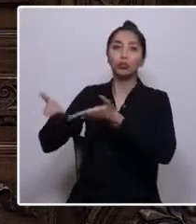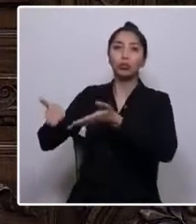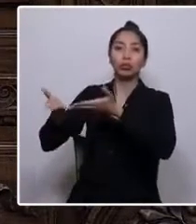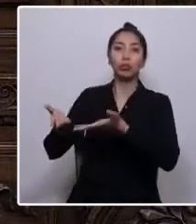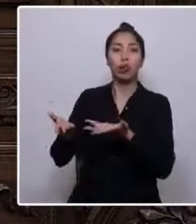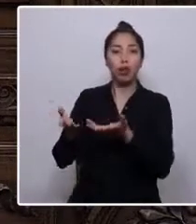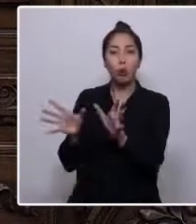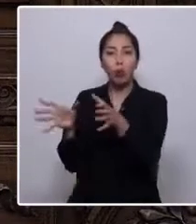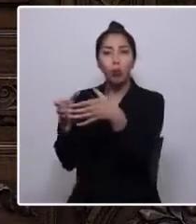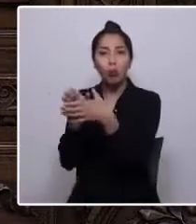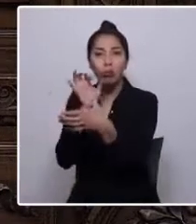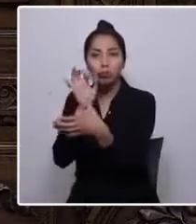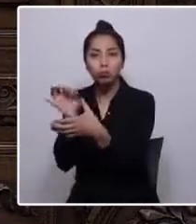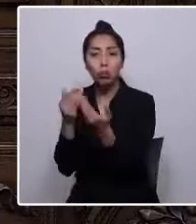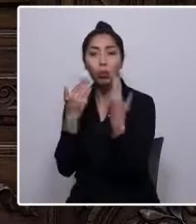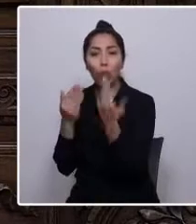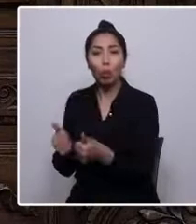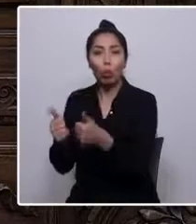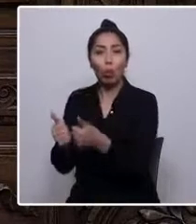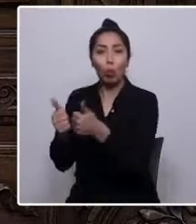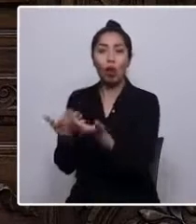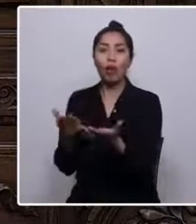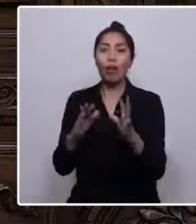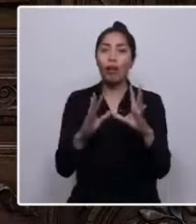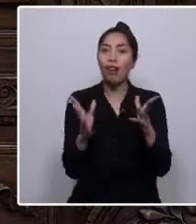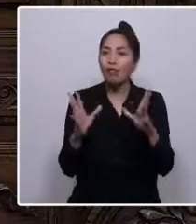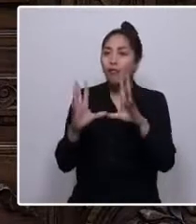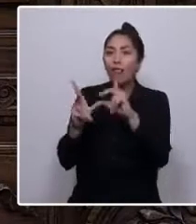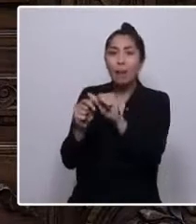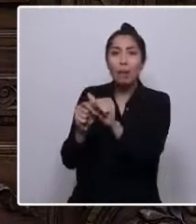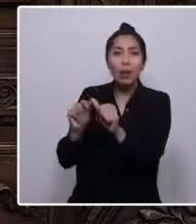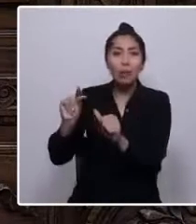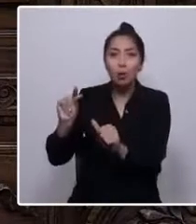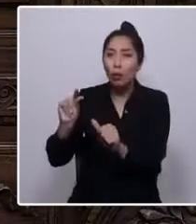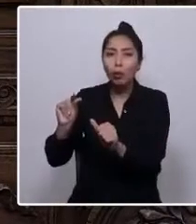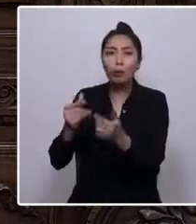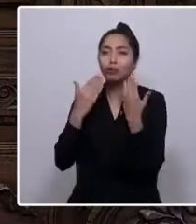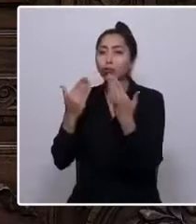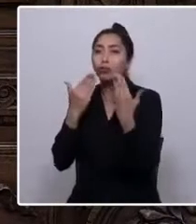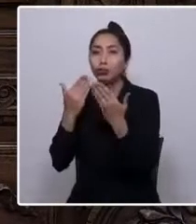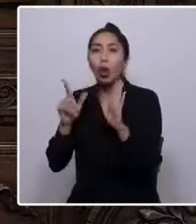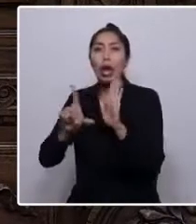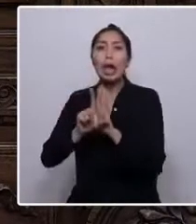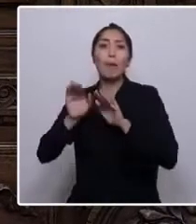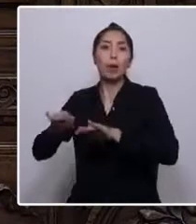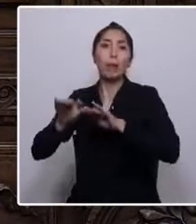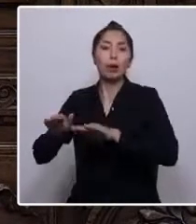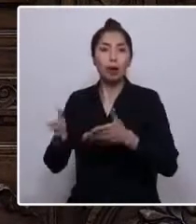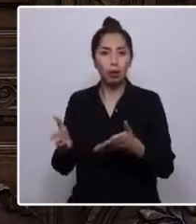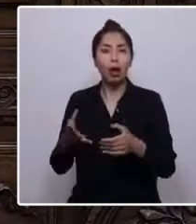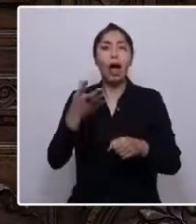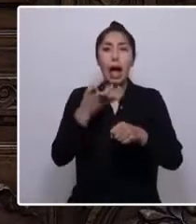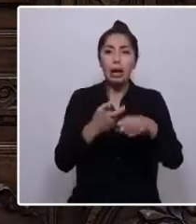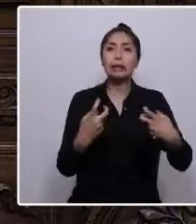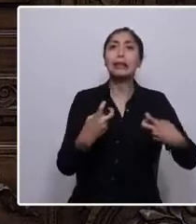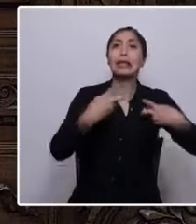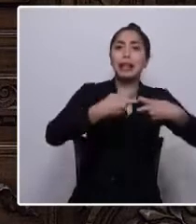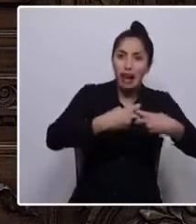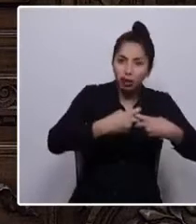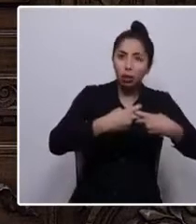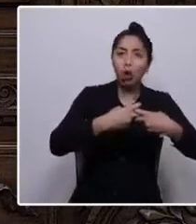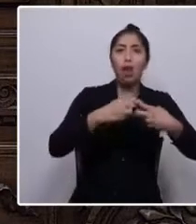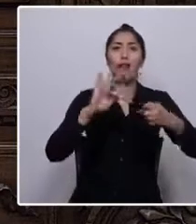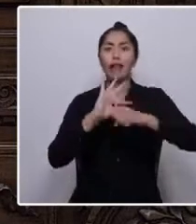al que lo someten las siete familias beneficiadas por esa ley. Y ahí están los sindicatos, federaciones y confederaciones